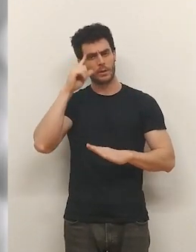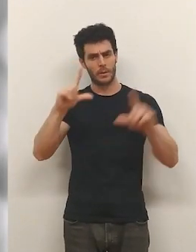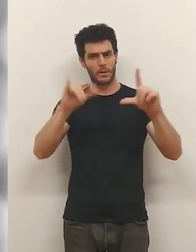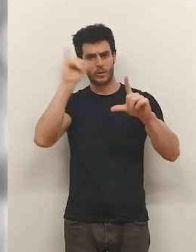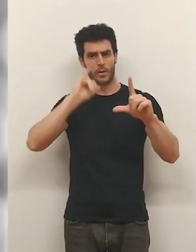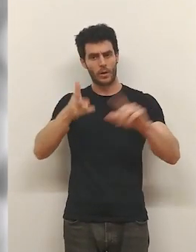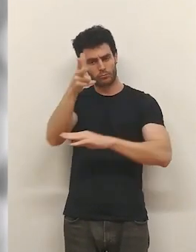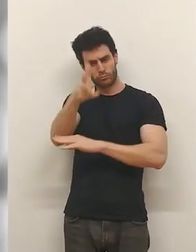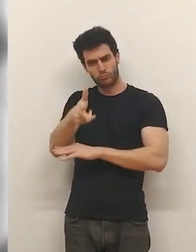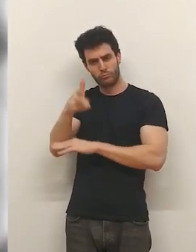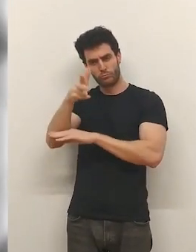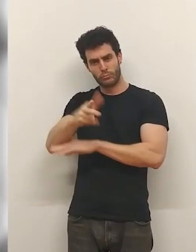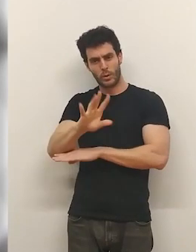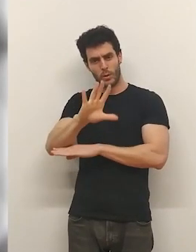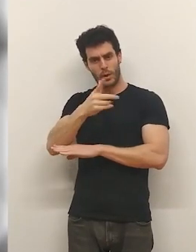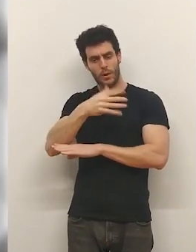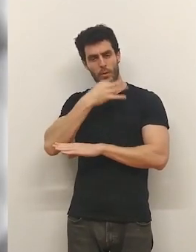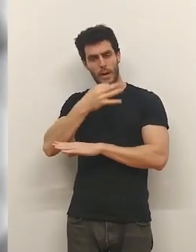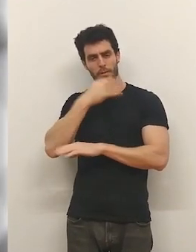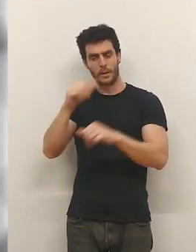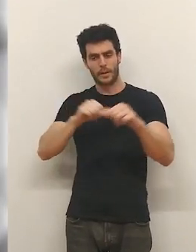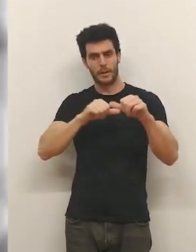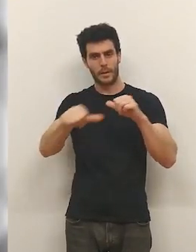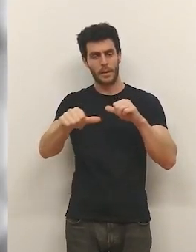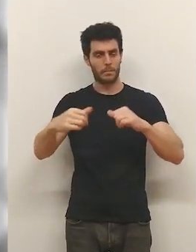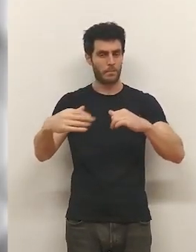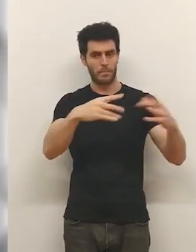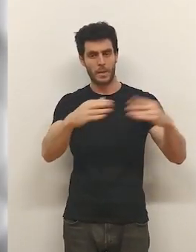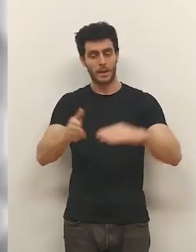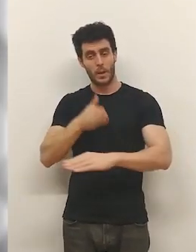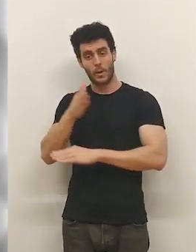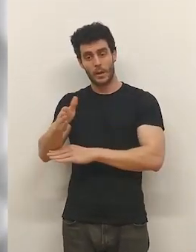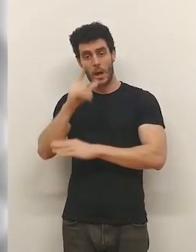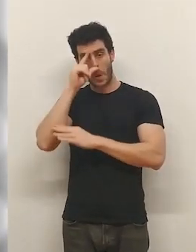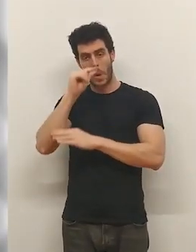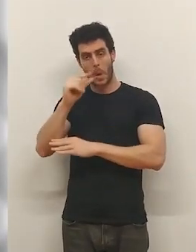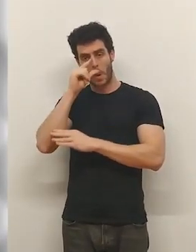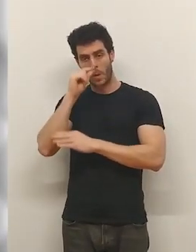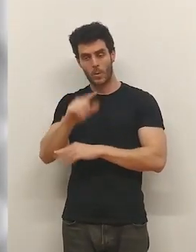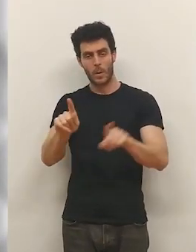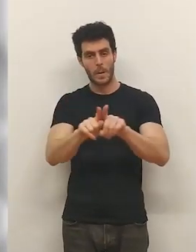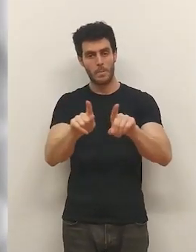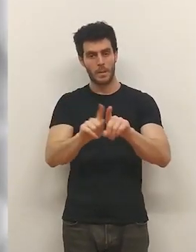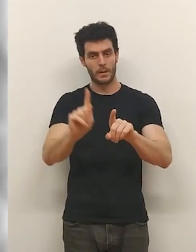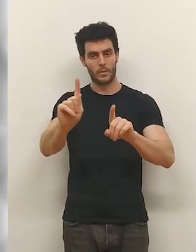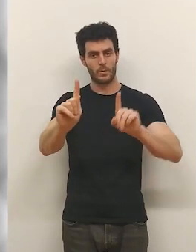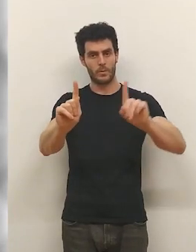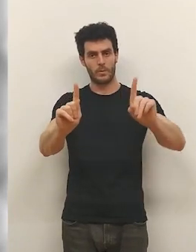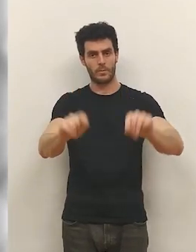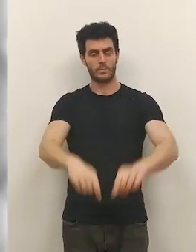con las cámaras de TVR en directo... ...a partir de las cinco de la tarde. El partido de ida en Lugo acabó con empate a uno.